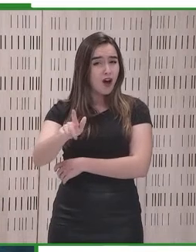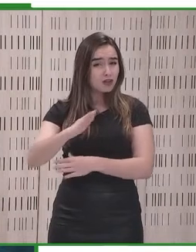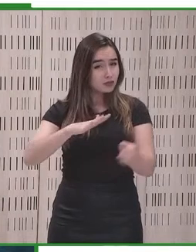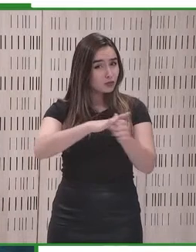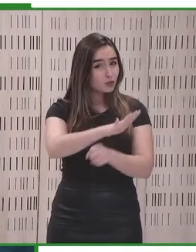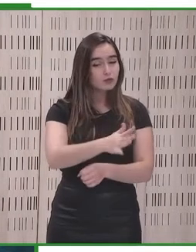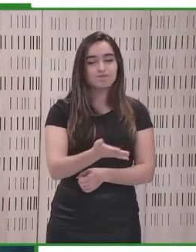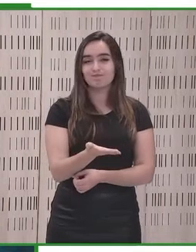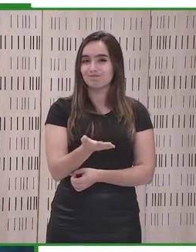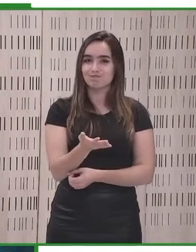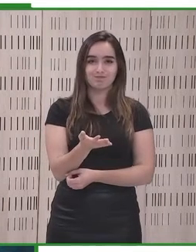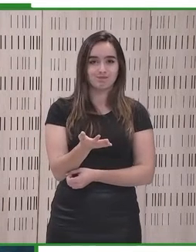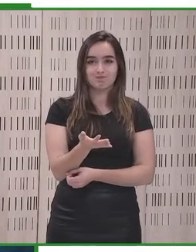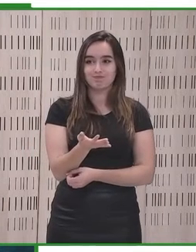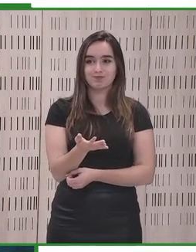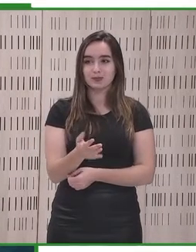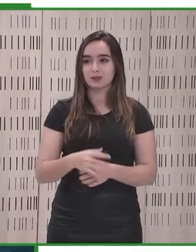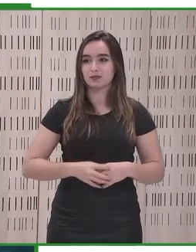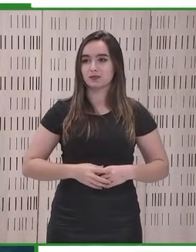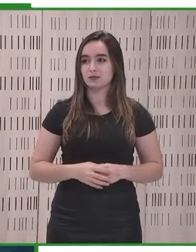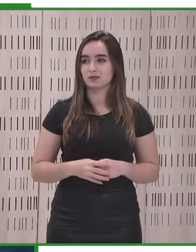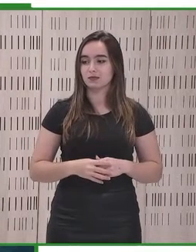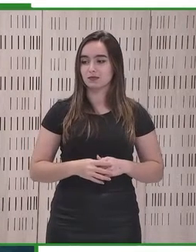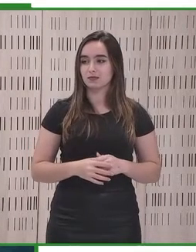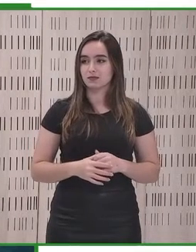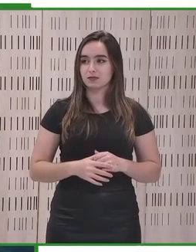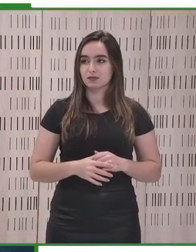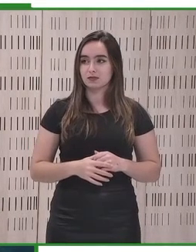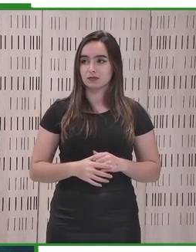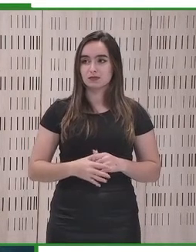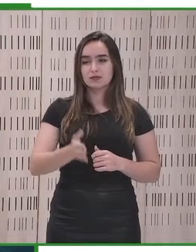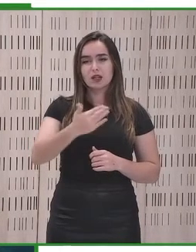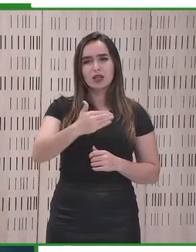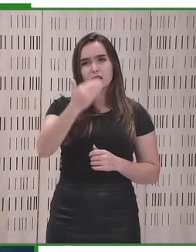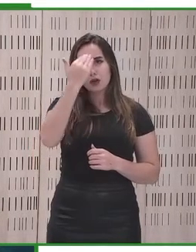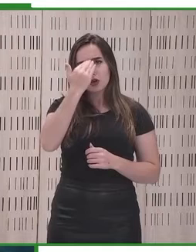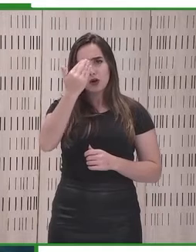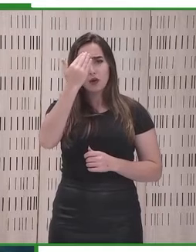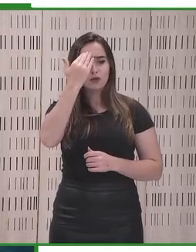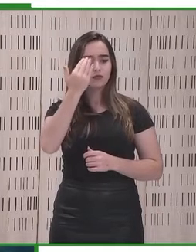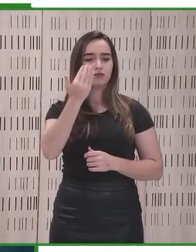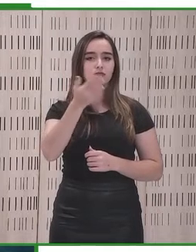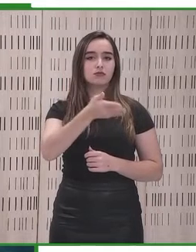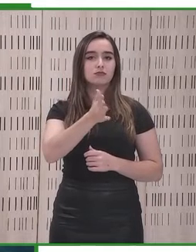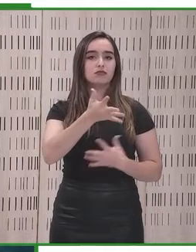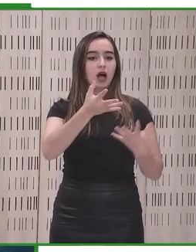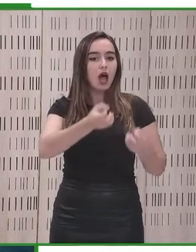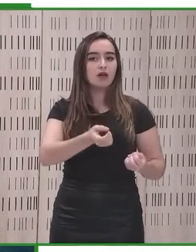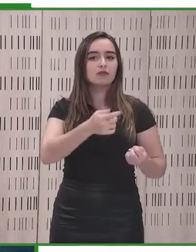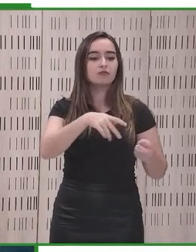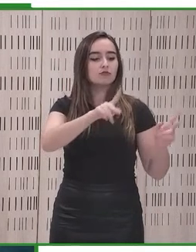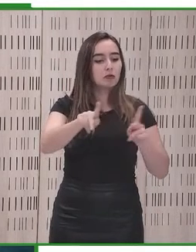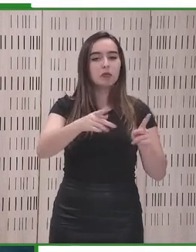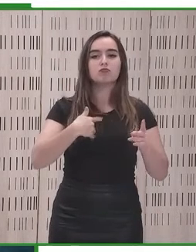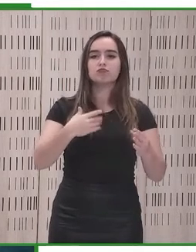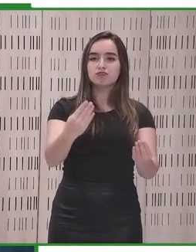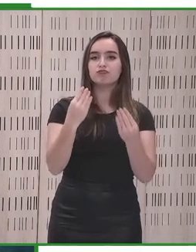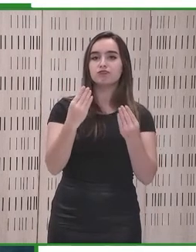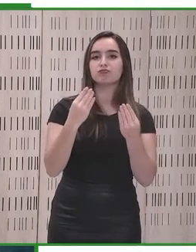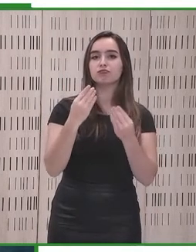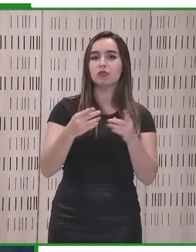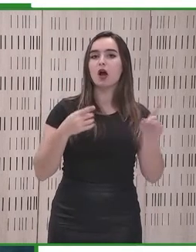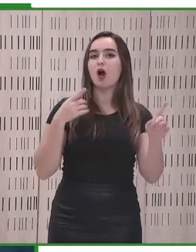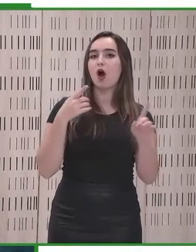por la legislación, saben y tienen el personal formado para